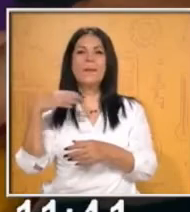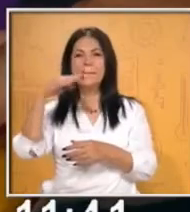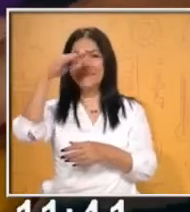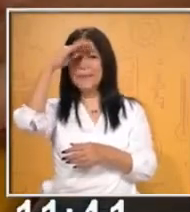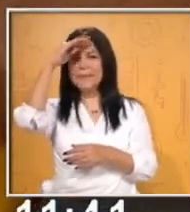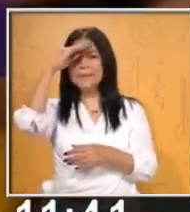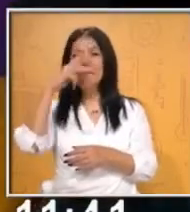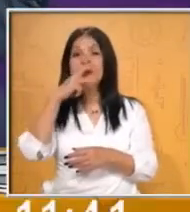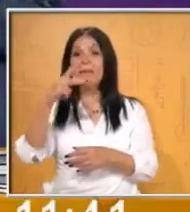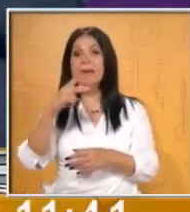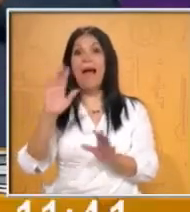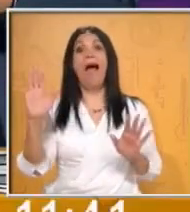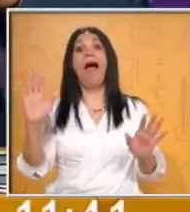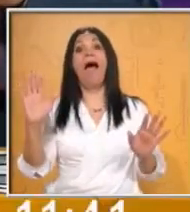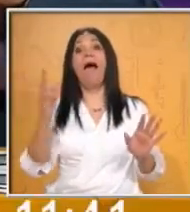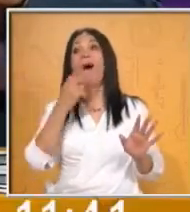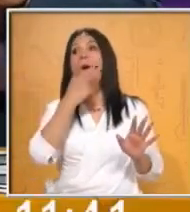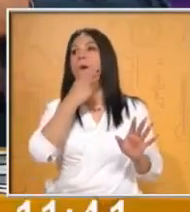Bata.